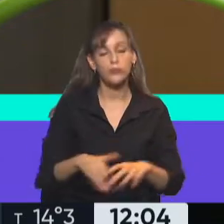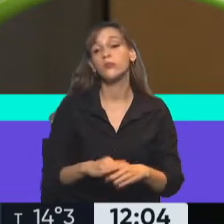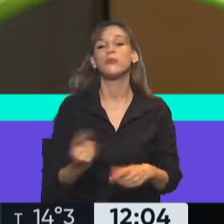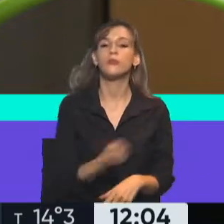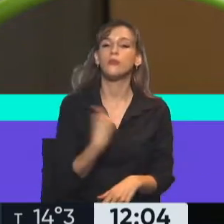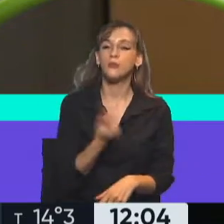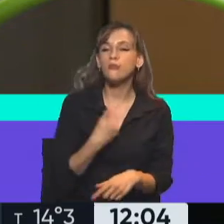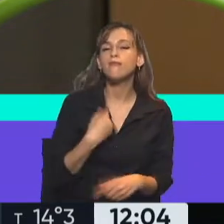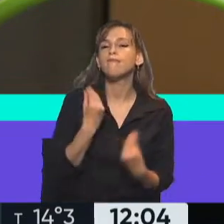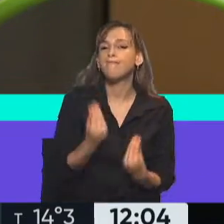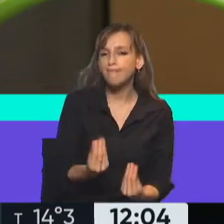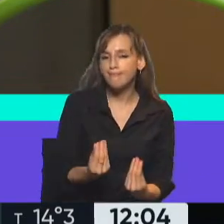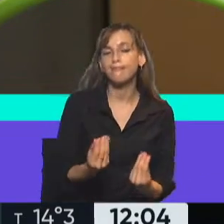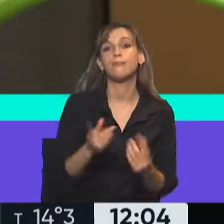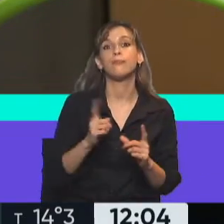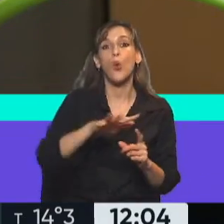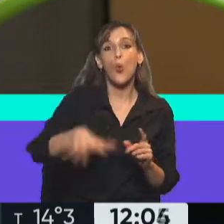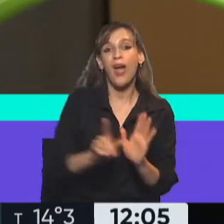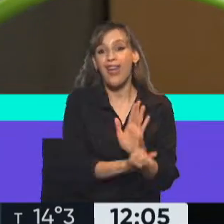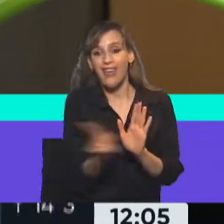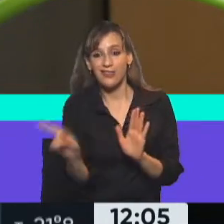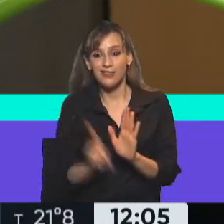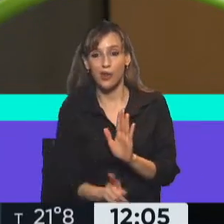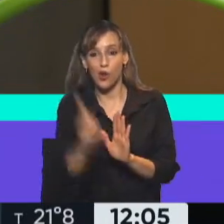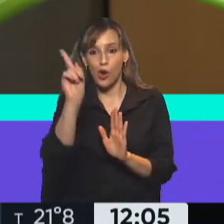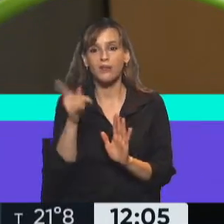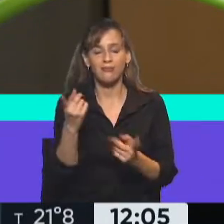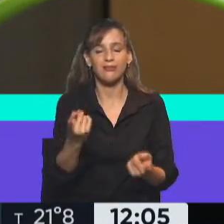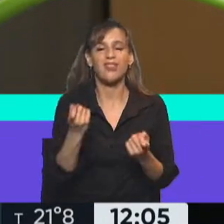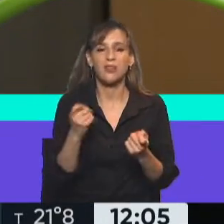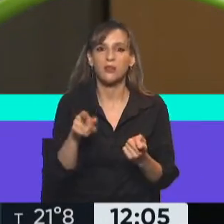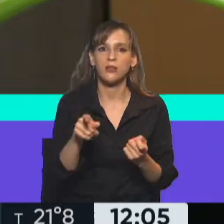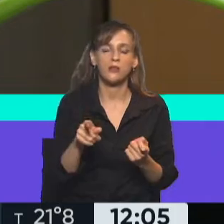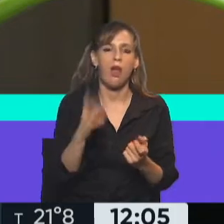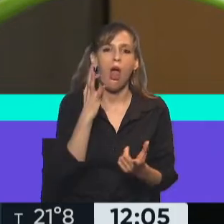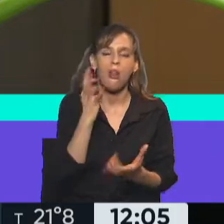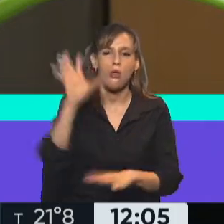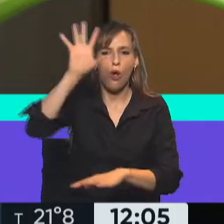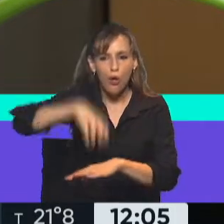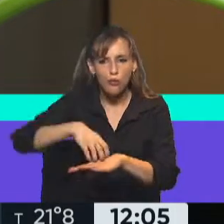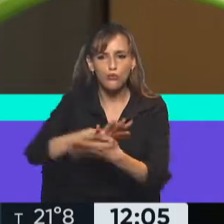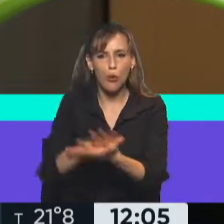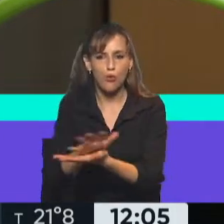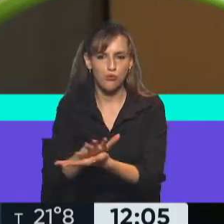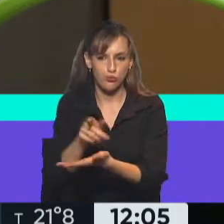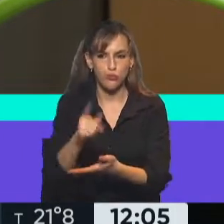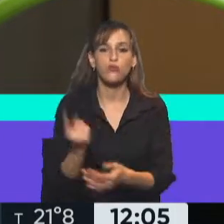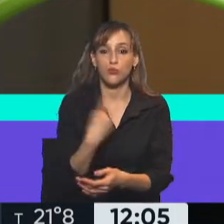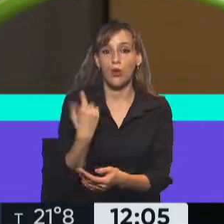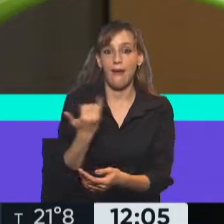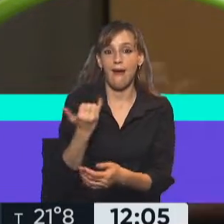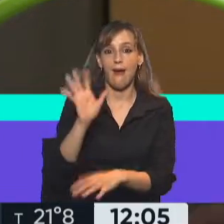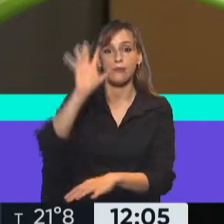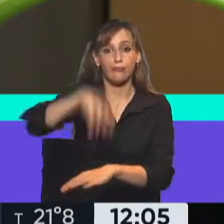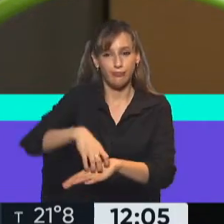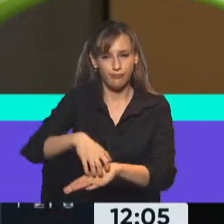este y noreste necesitaba un lugar, una apuesta sanitaria, un centro de rescate. Corrientes cuenta con un muy buen centro de rescate que es el centro